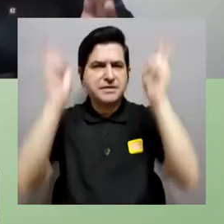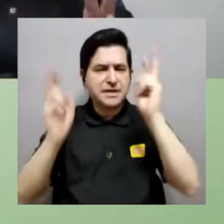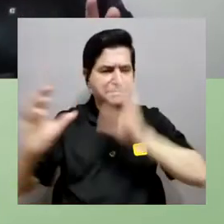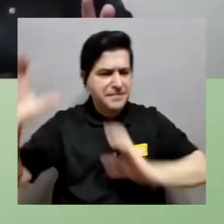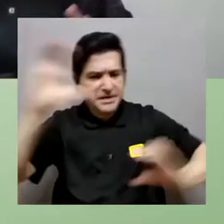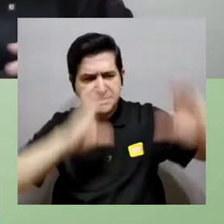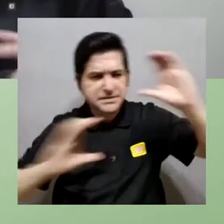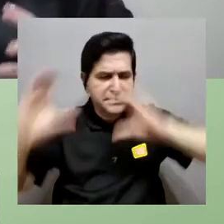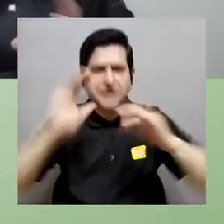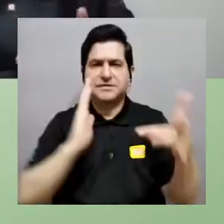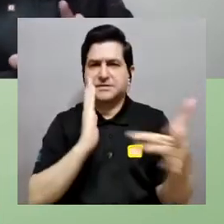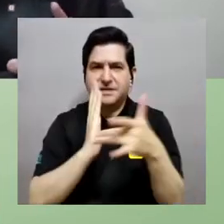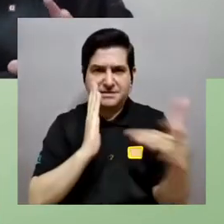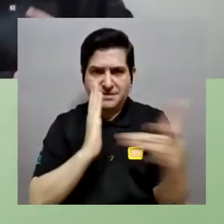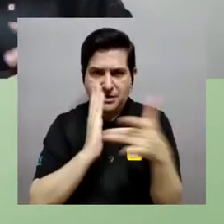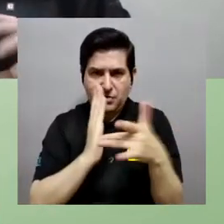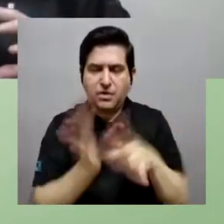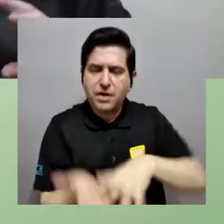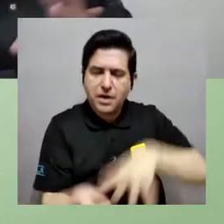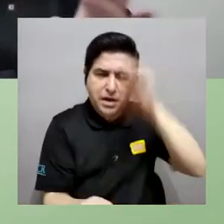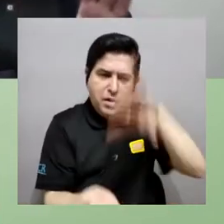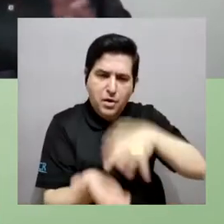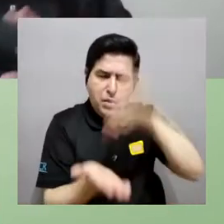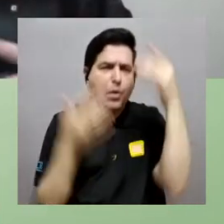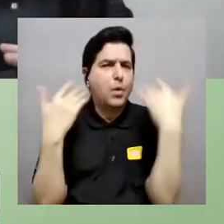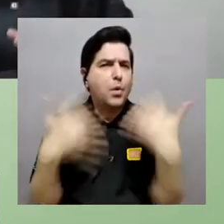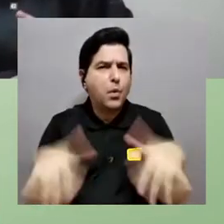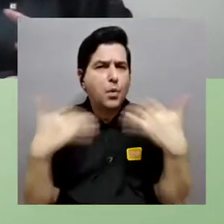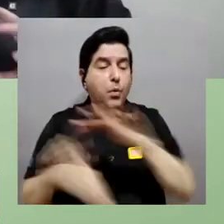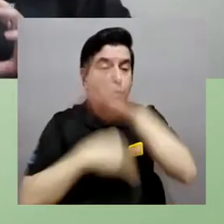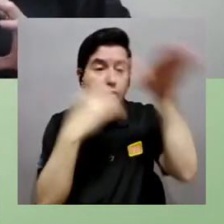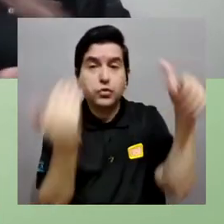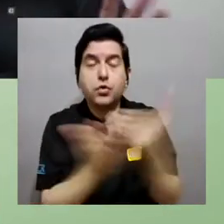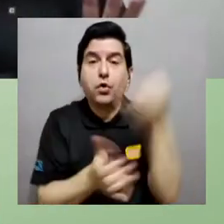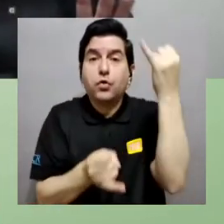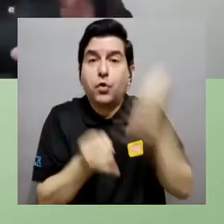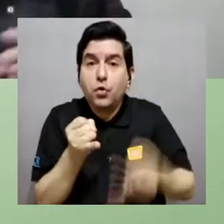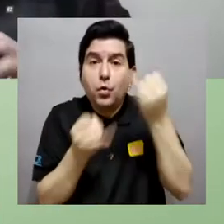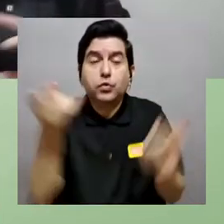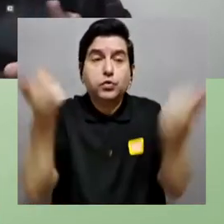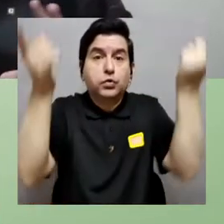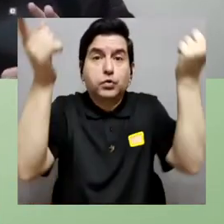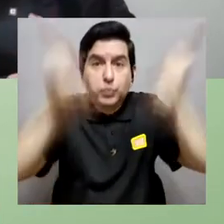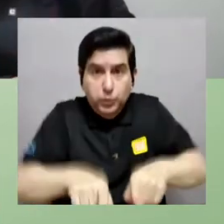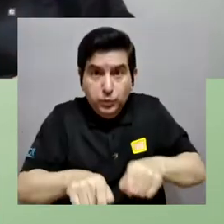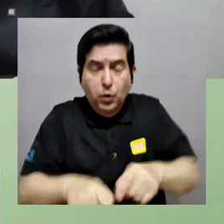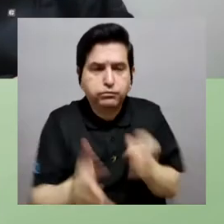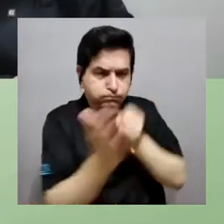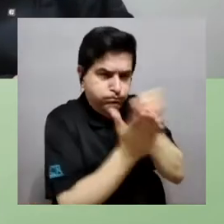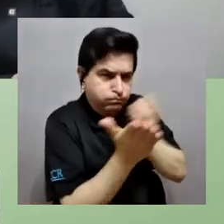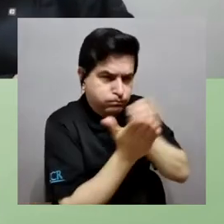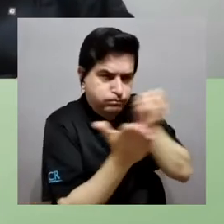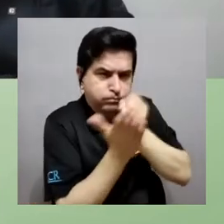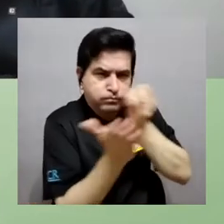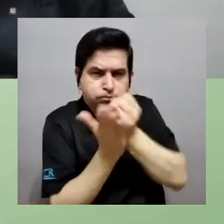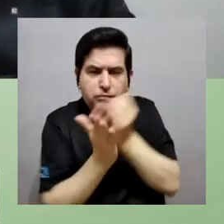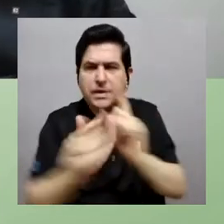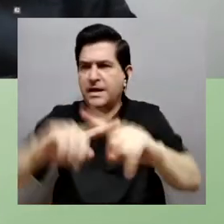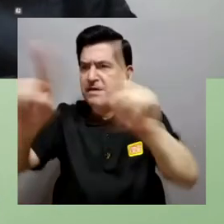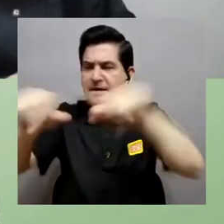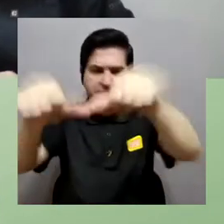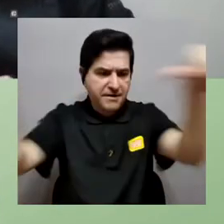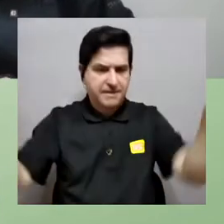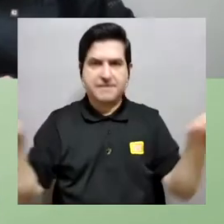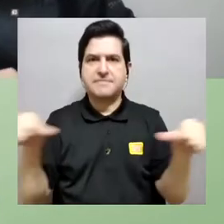temas de ciencia, de tecnología y aprendiendo muchísimo de todo lo último que está ocurriendo que se está investigando en